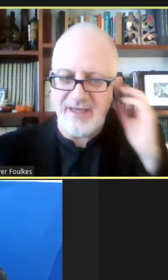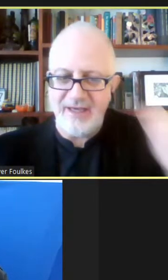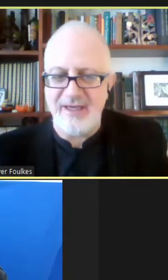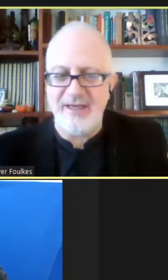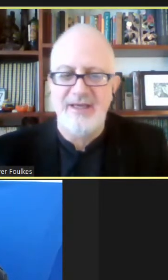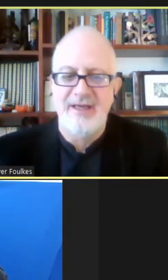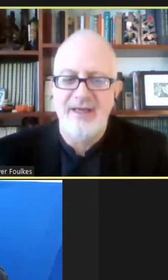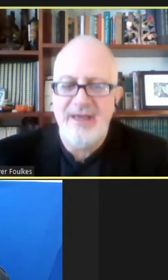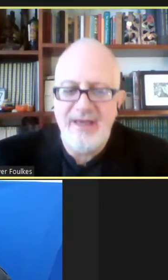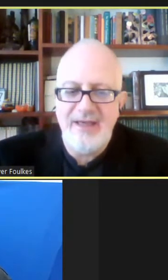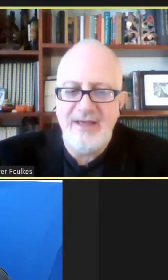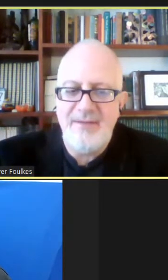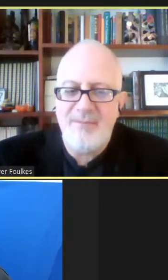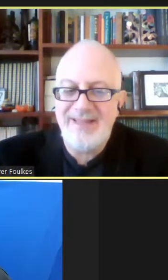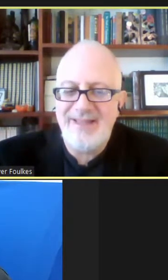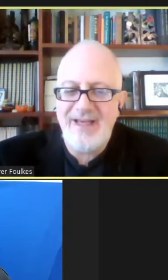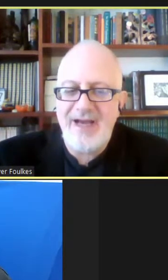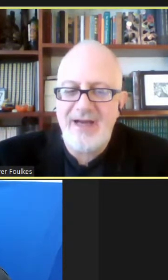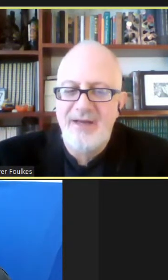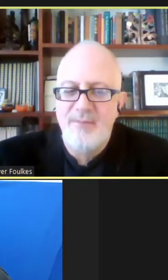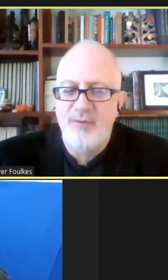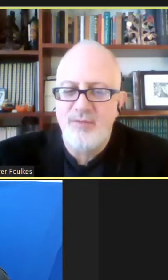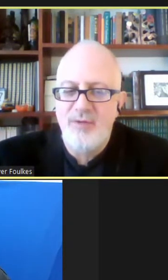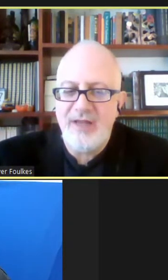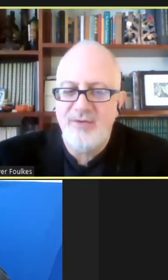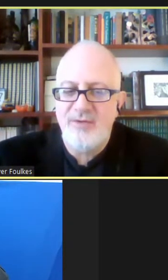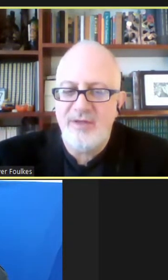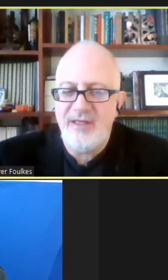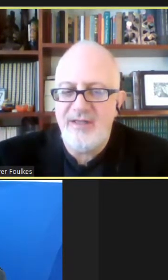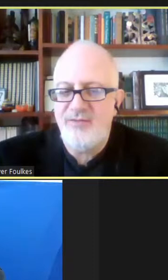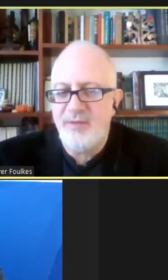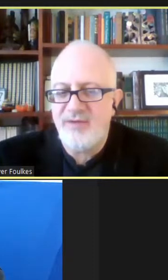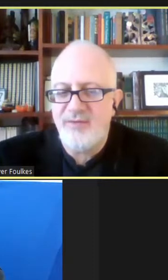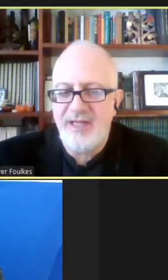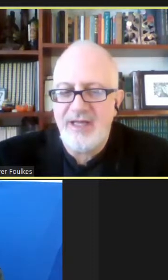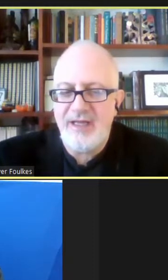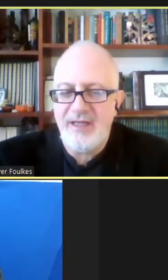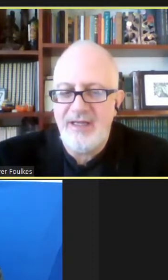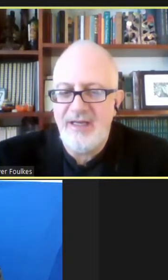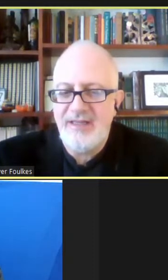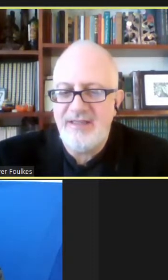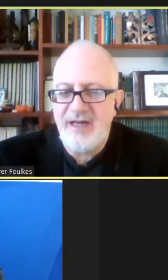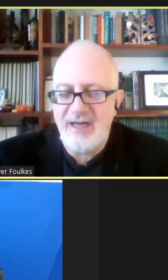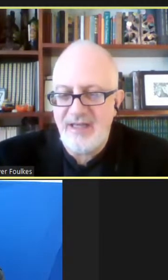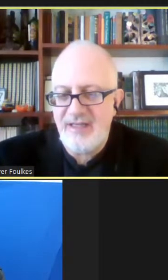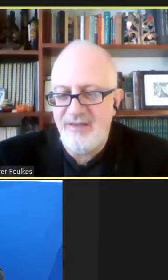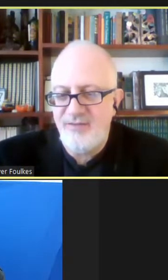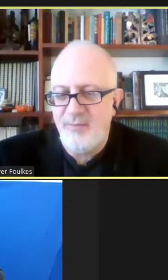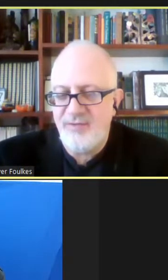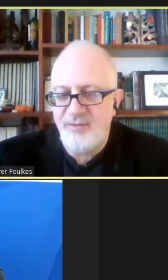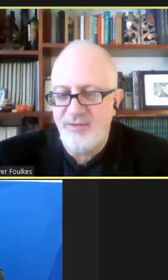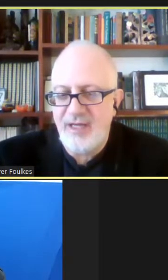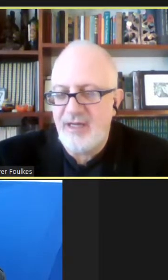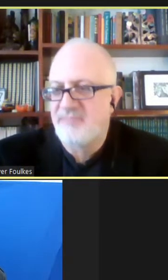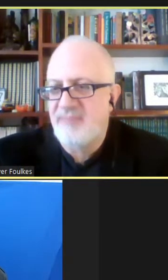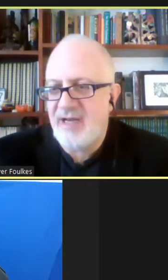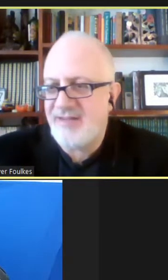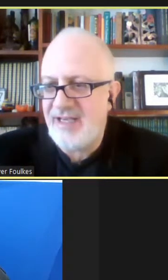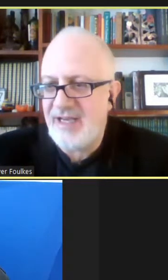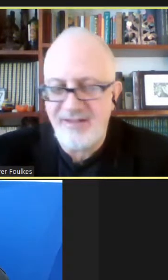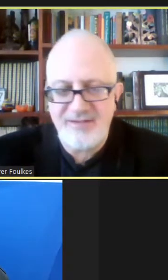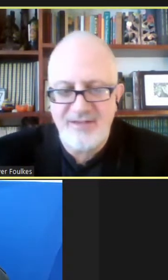en que plantea por un lado su persona literaria y su persona